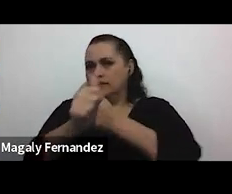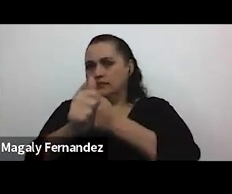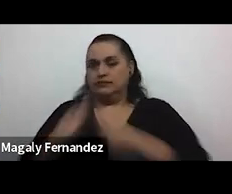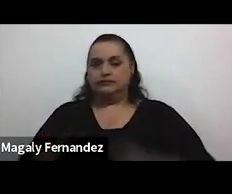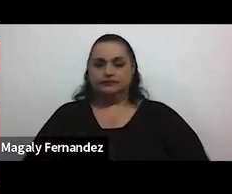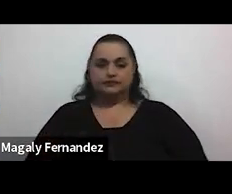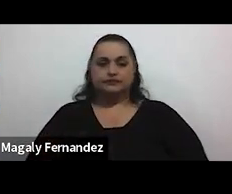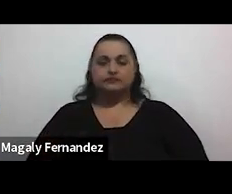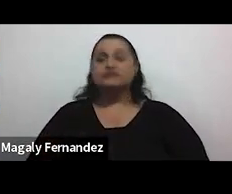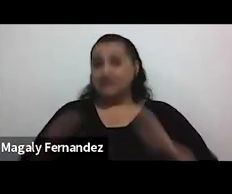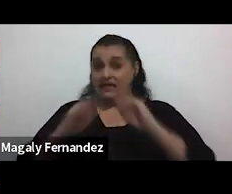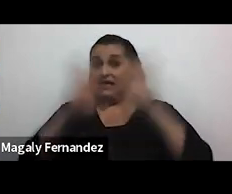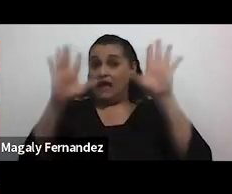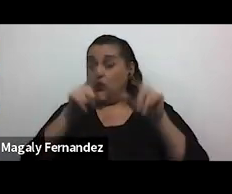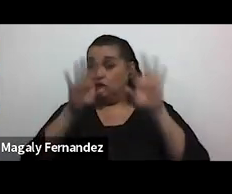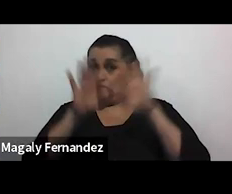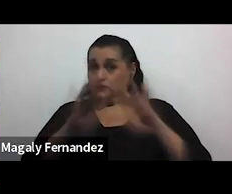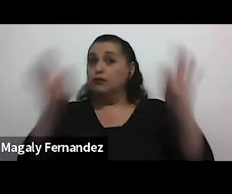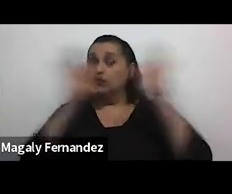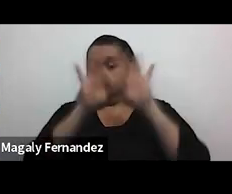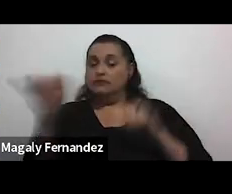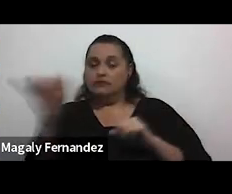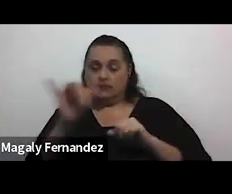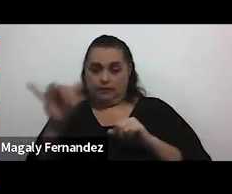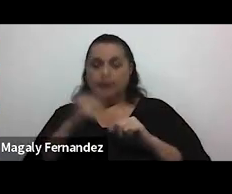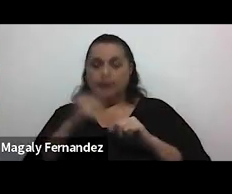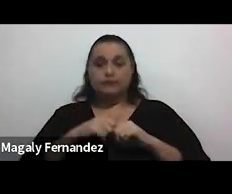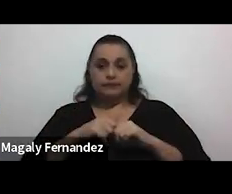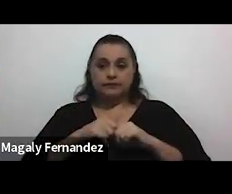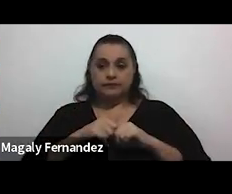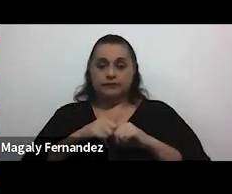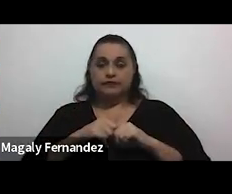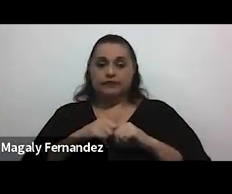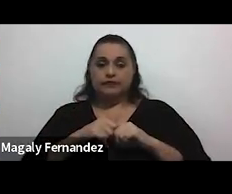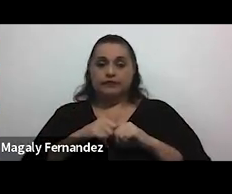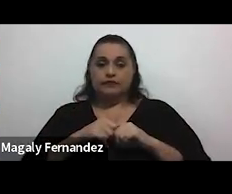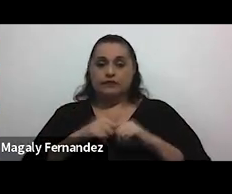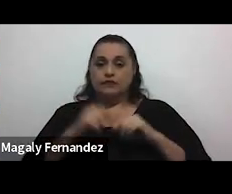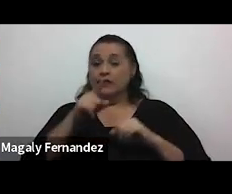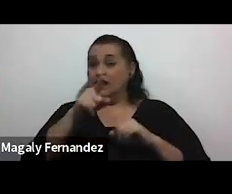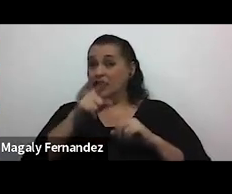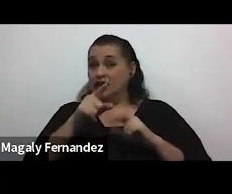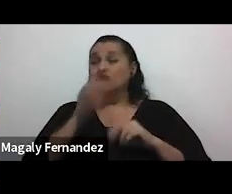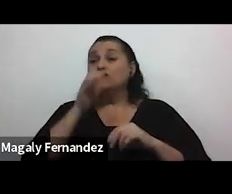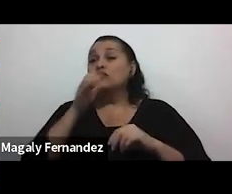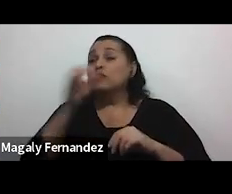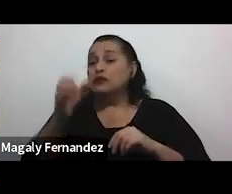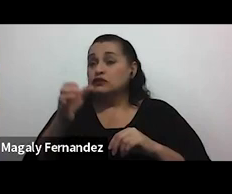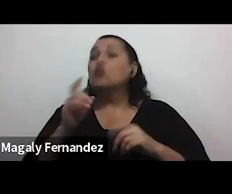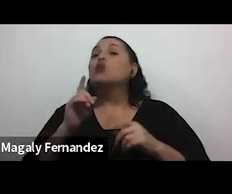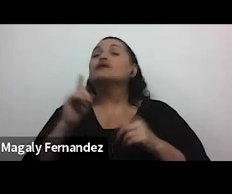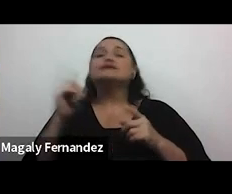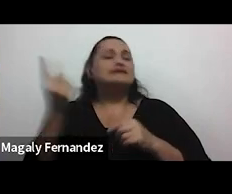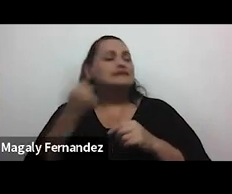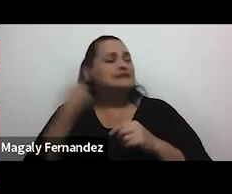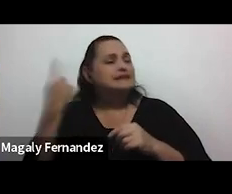claro ese es un punto también bien importante y el punto en cuanto a esta recomendación es siempre